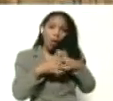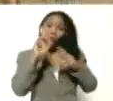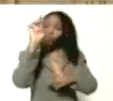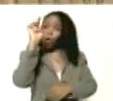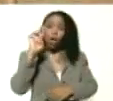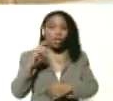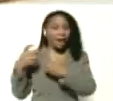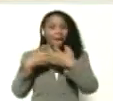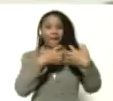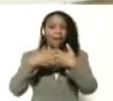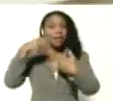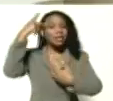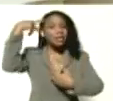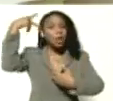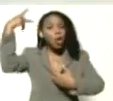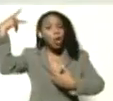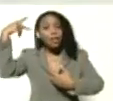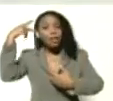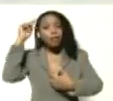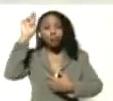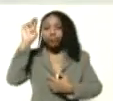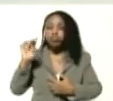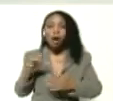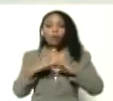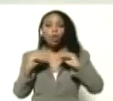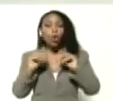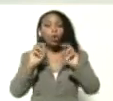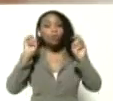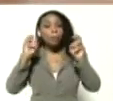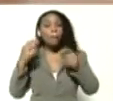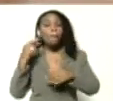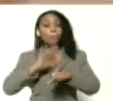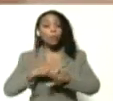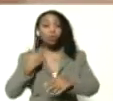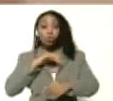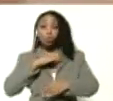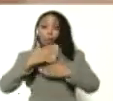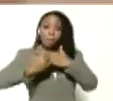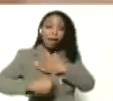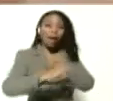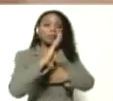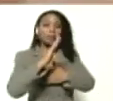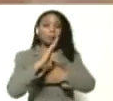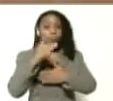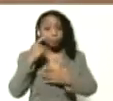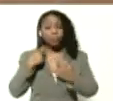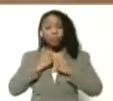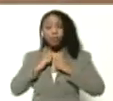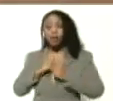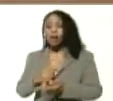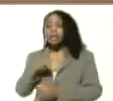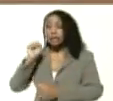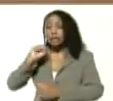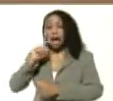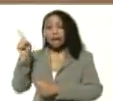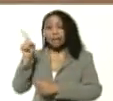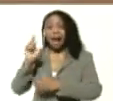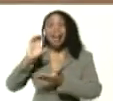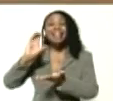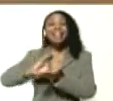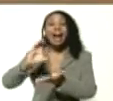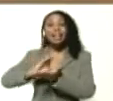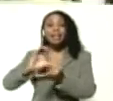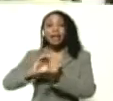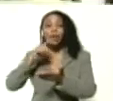en todos los frentes, en todos los temas, pero nosotros lo que vamos es para adelante, Aristóbulo. Sí, fíjense, eso allá en Catia siempre lo